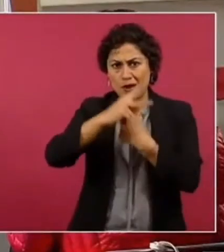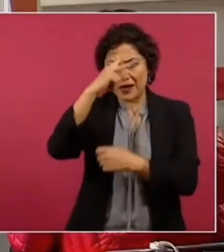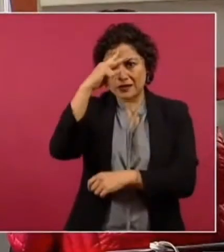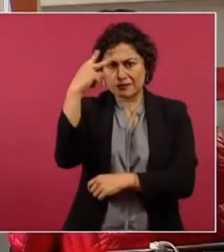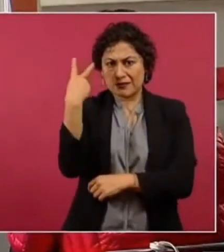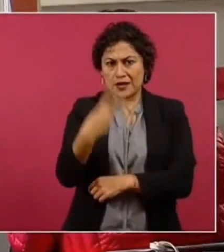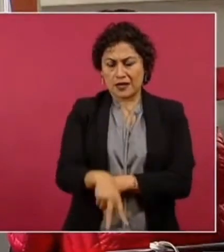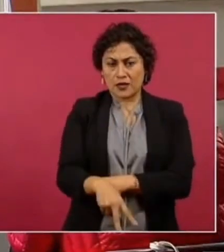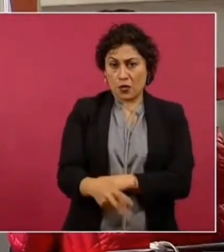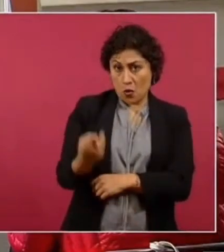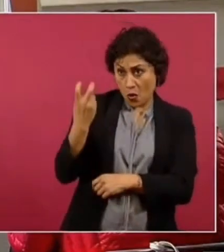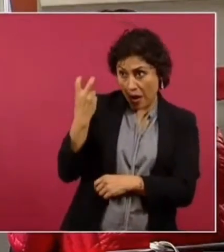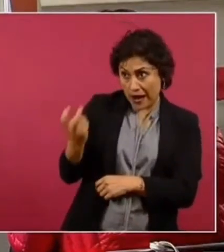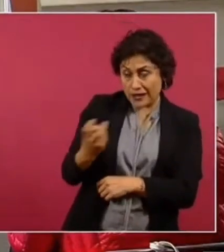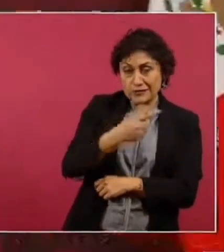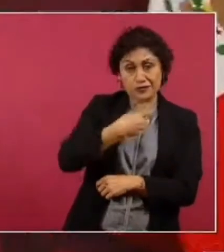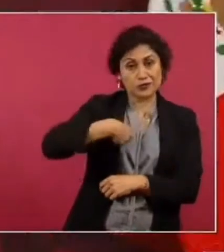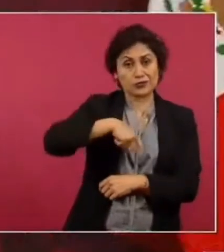eso